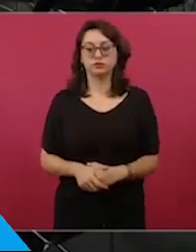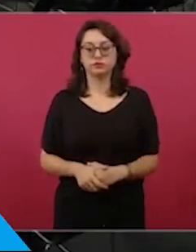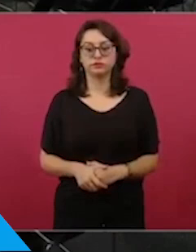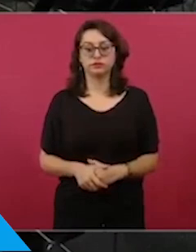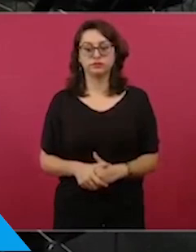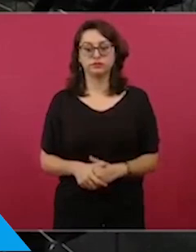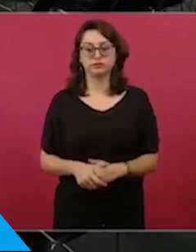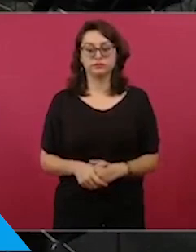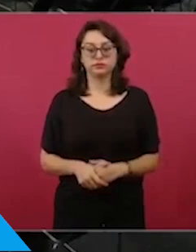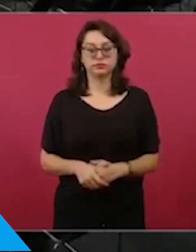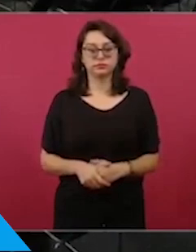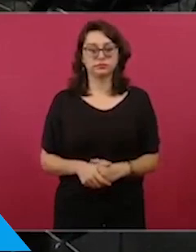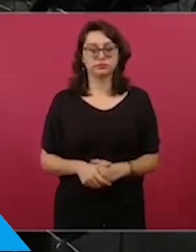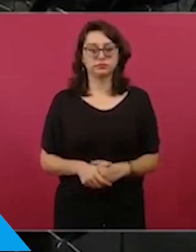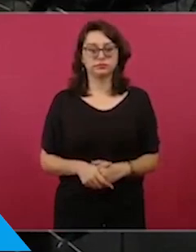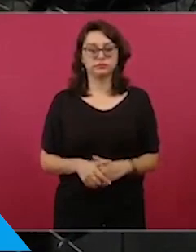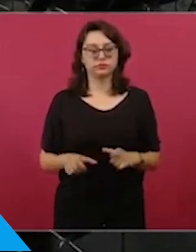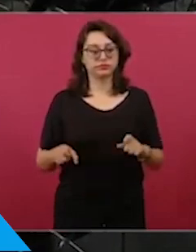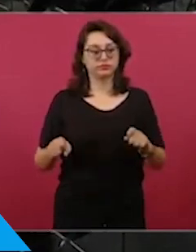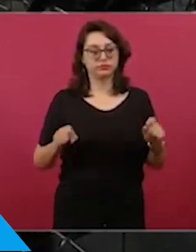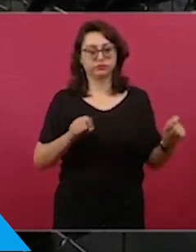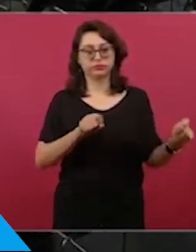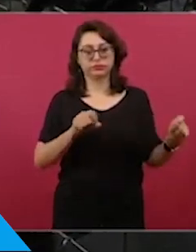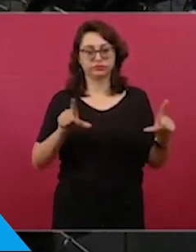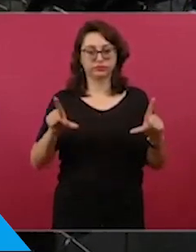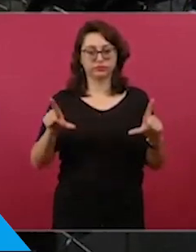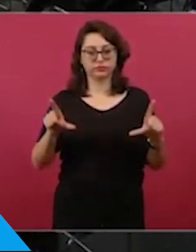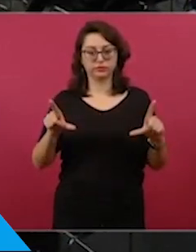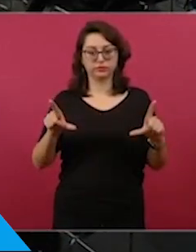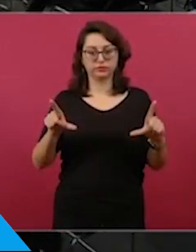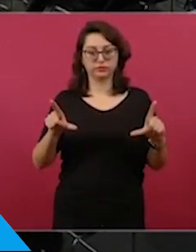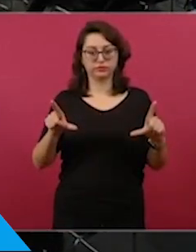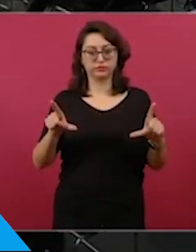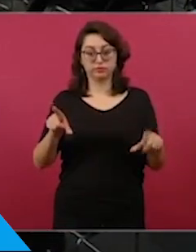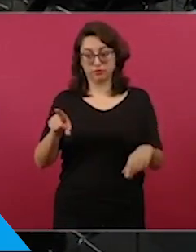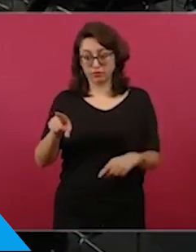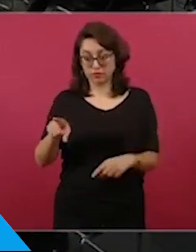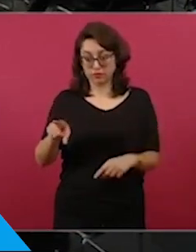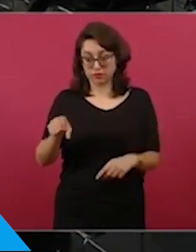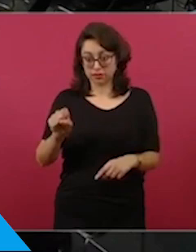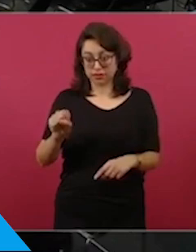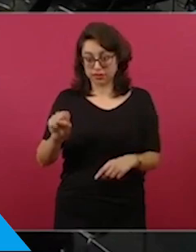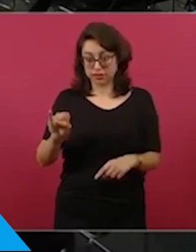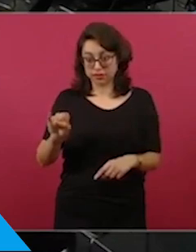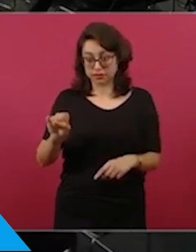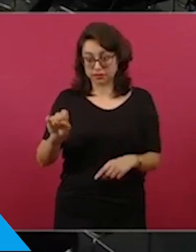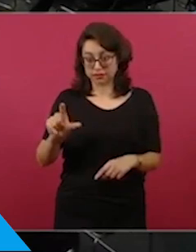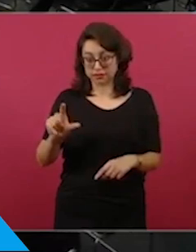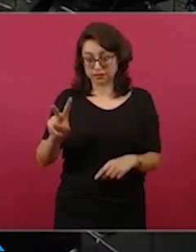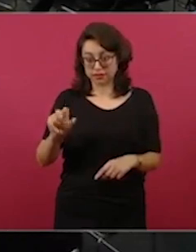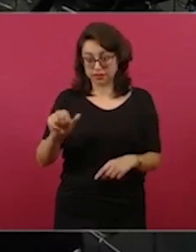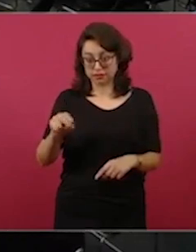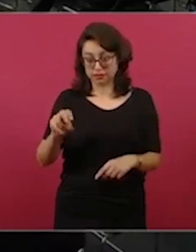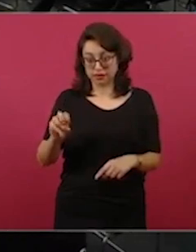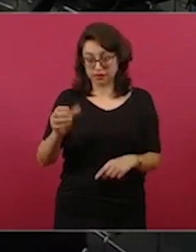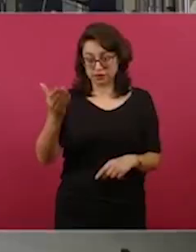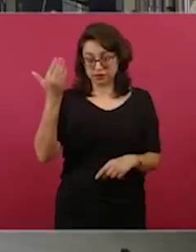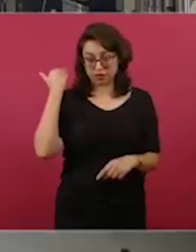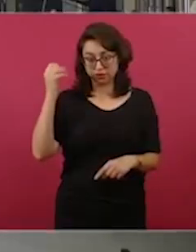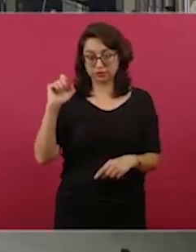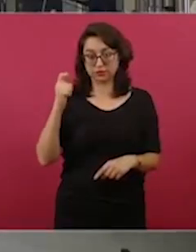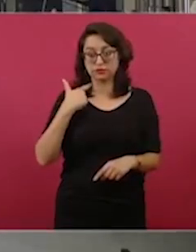gráfica? Porque hablaste de Silvano, ¿verdad?, el que fue gobernador de Michoacán.